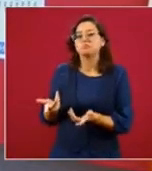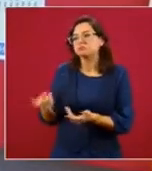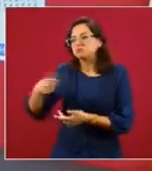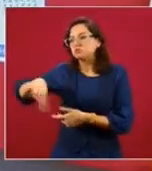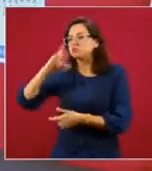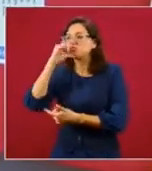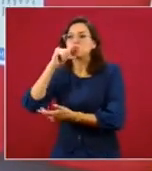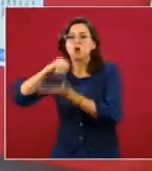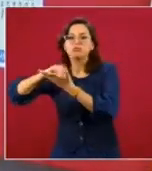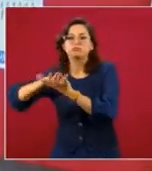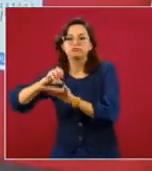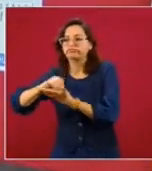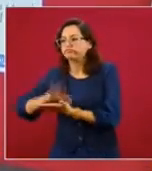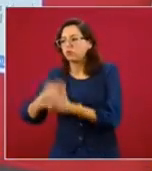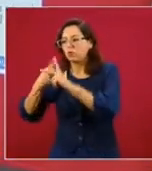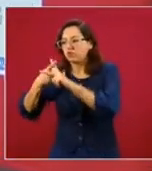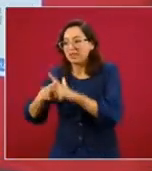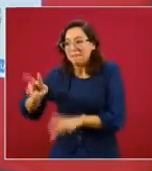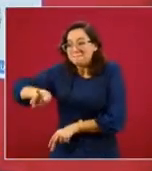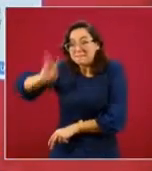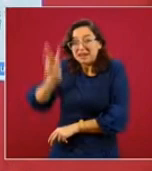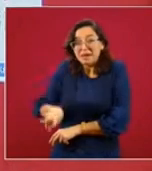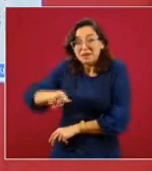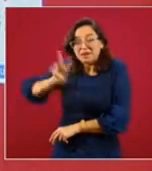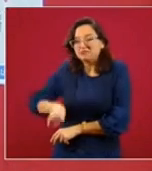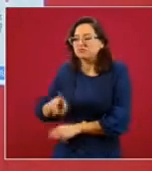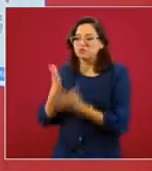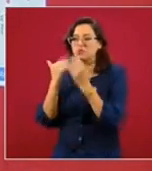es lo más